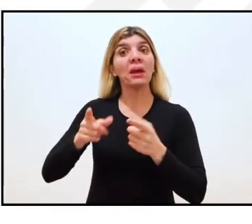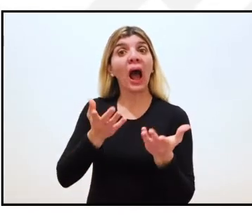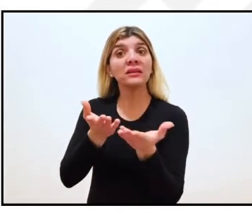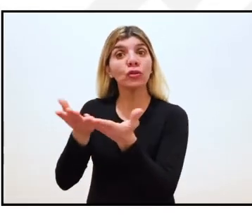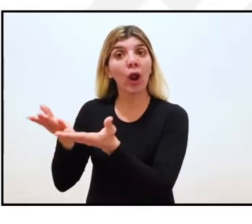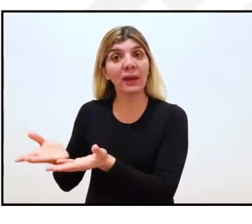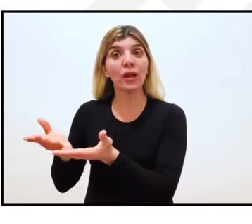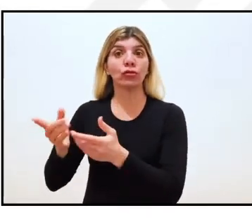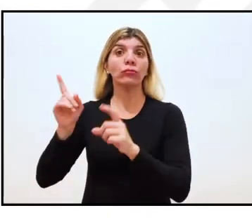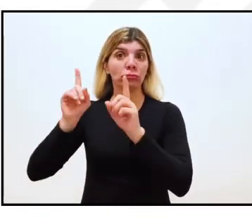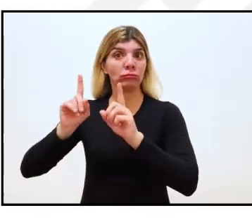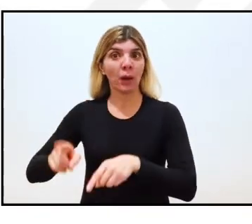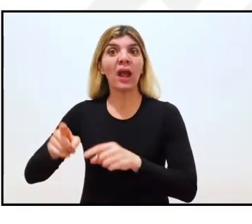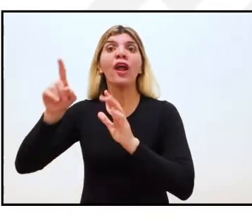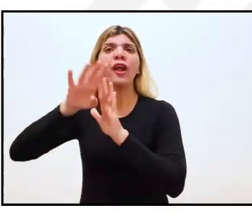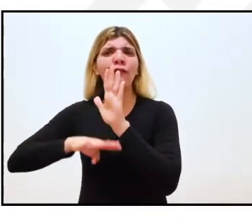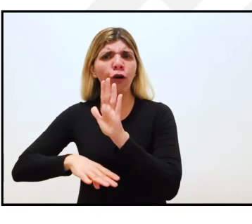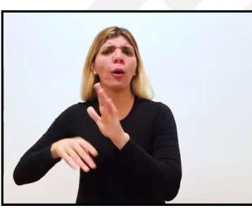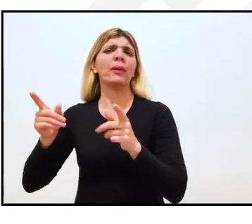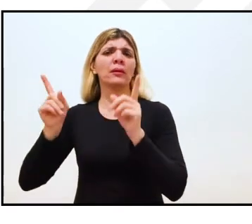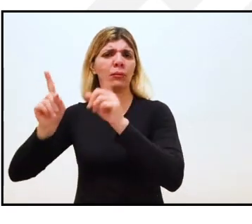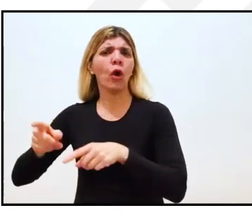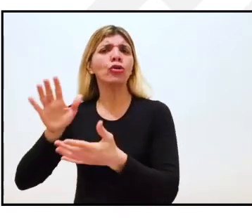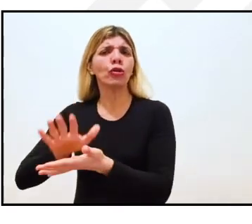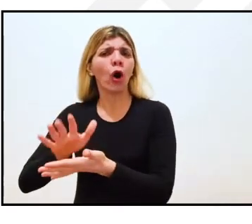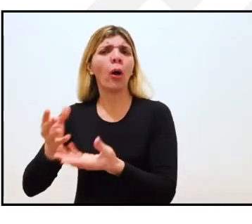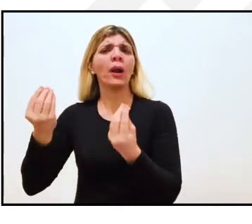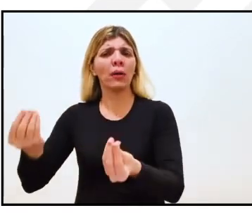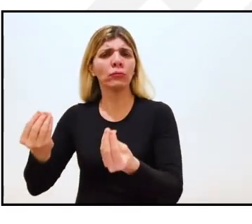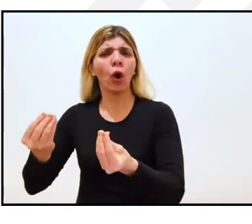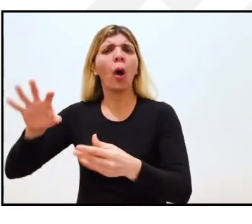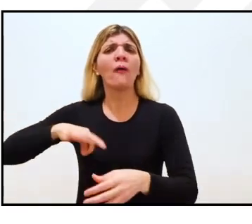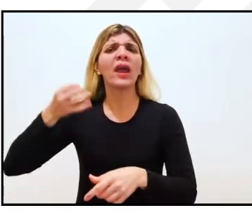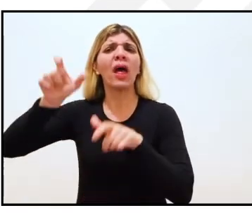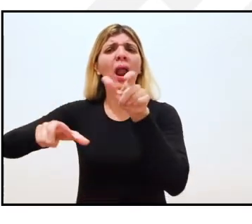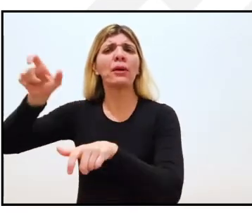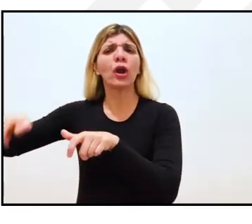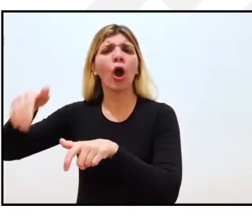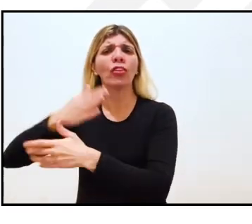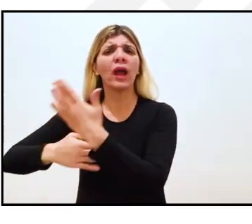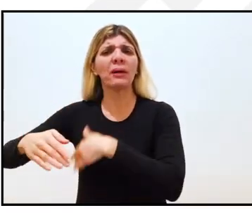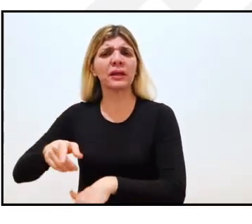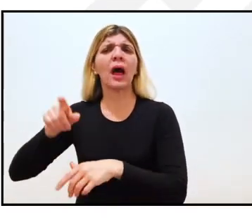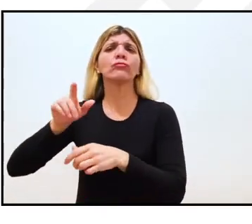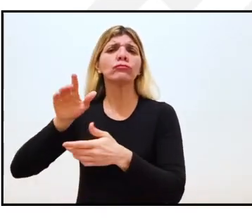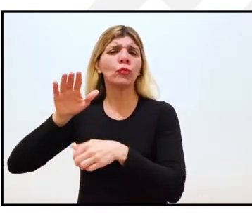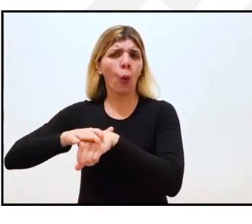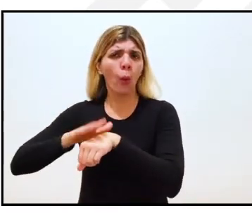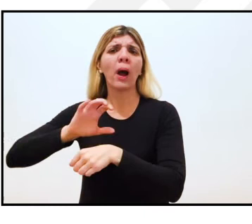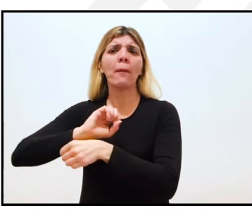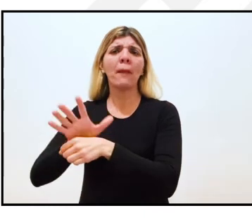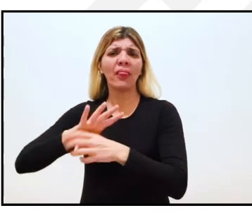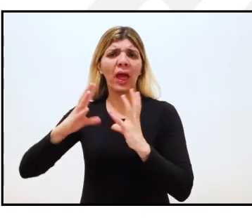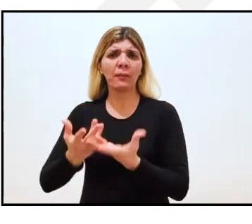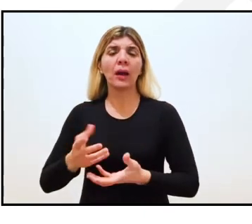Además, brindará asesoramiento y elaborará informes sobre el impacto de la pandemia COVID-19 en la población con